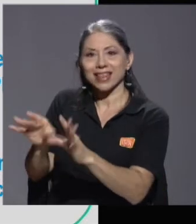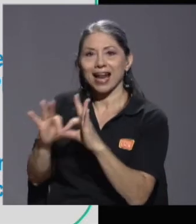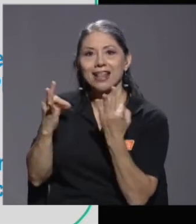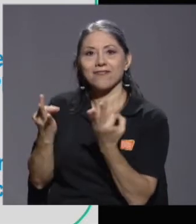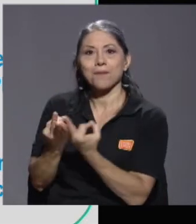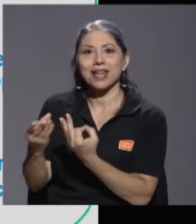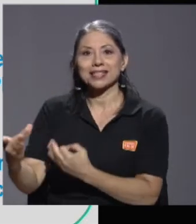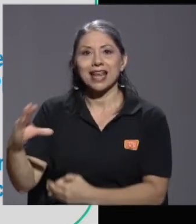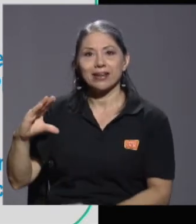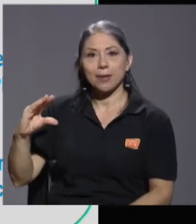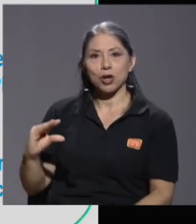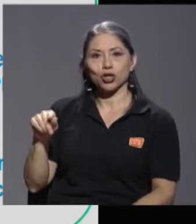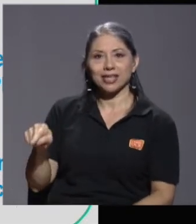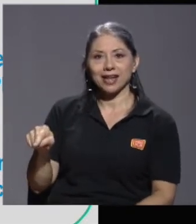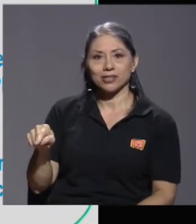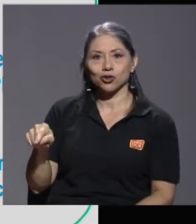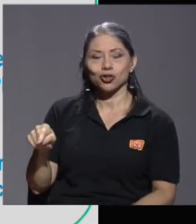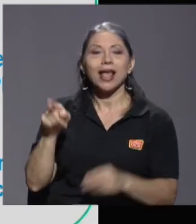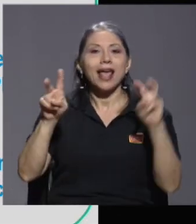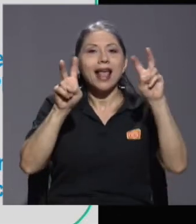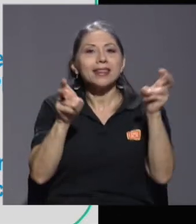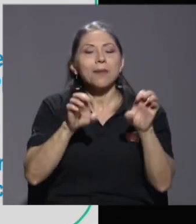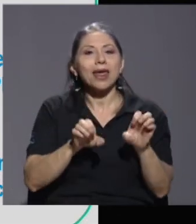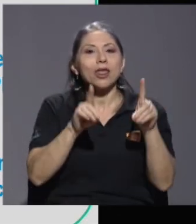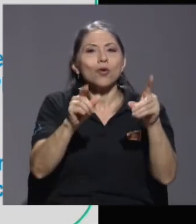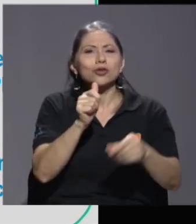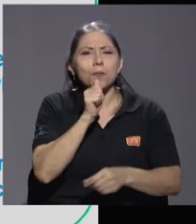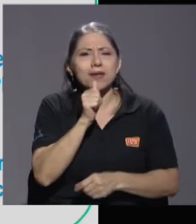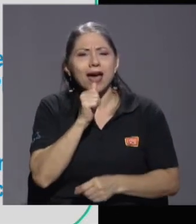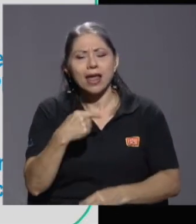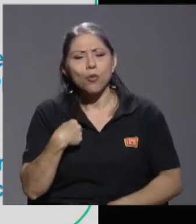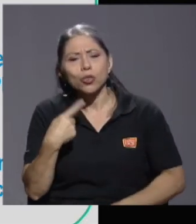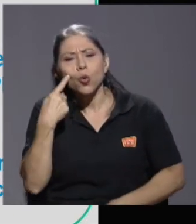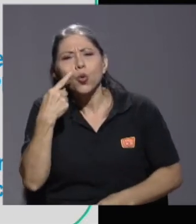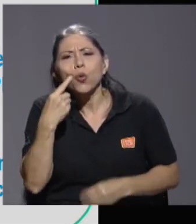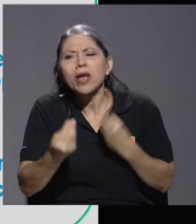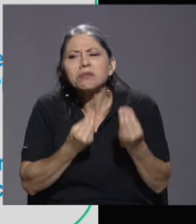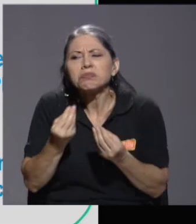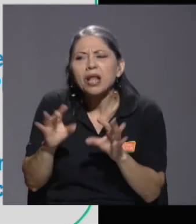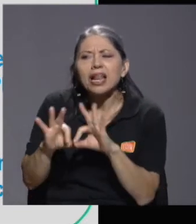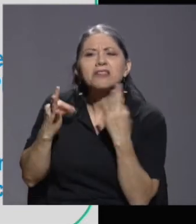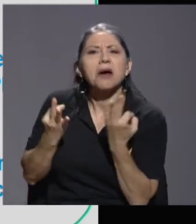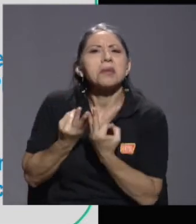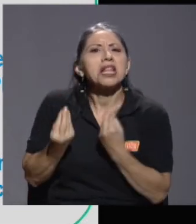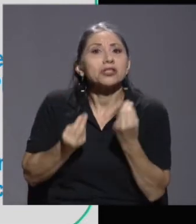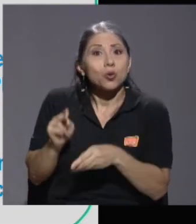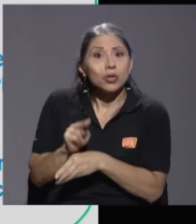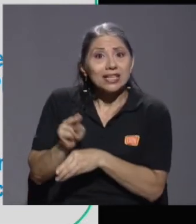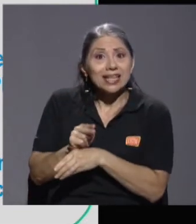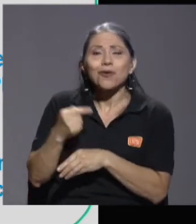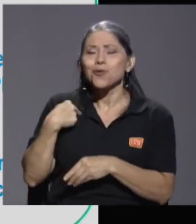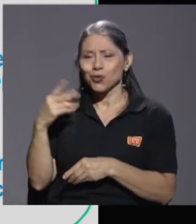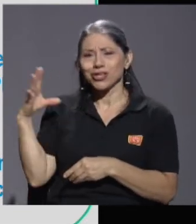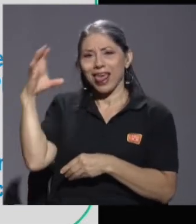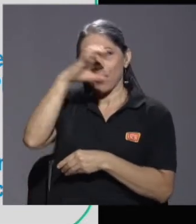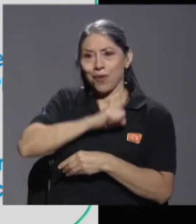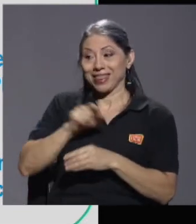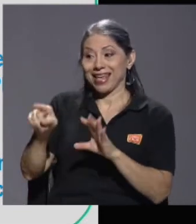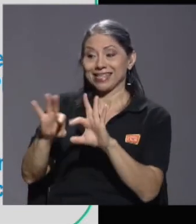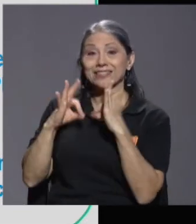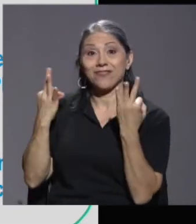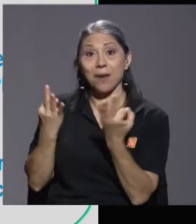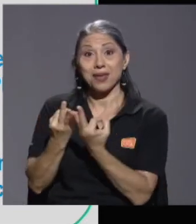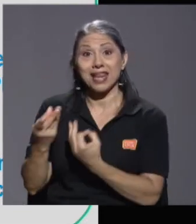ingresos. Ahí el tema con educación privada, cuando uno revisa el consumo de los hogares, se da cuenta que los hogares de menores ingresos,